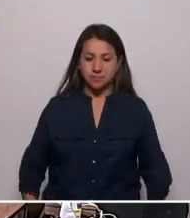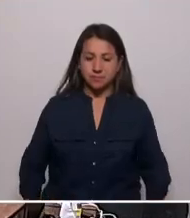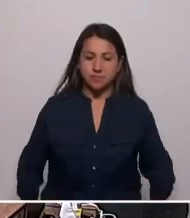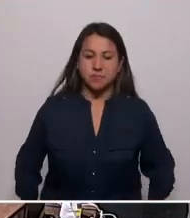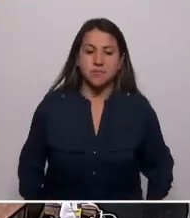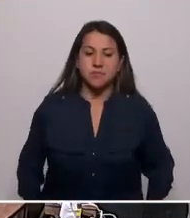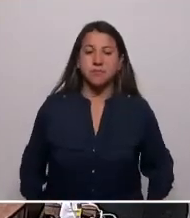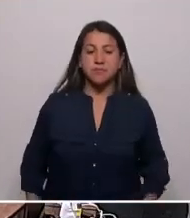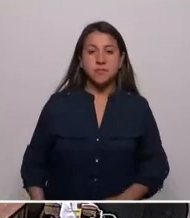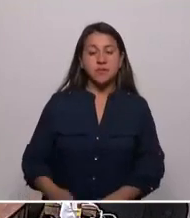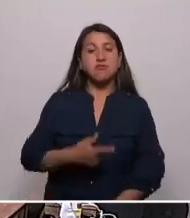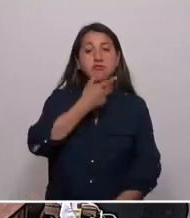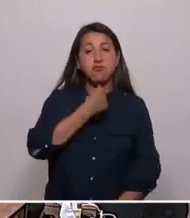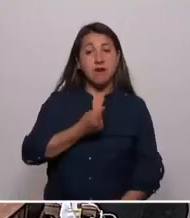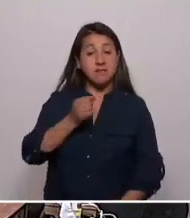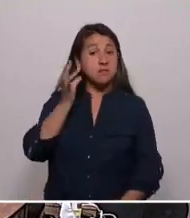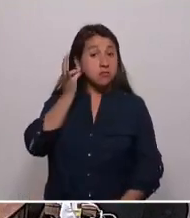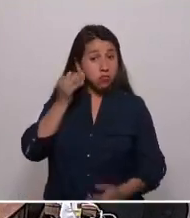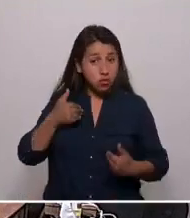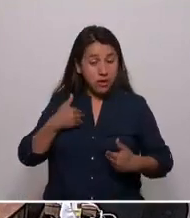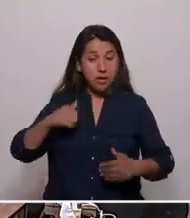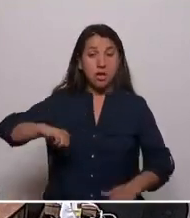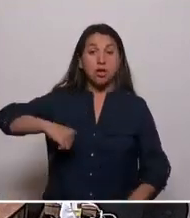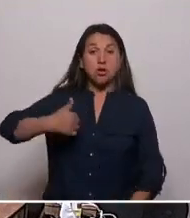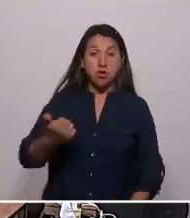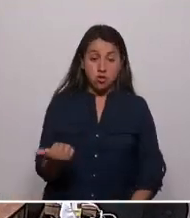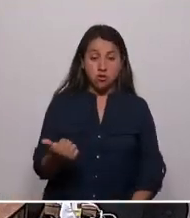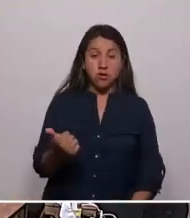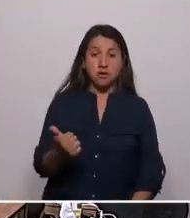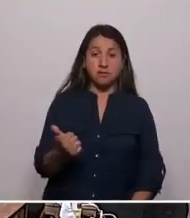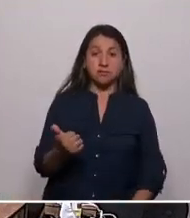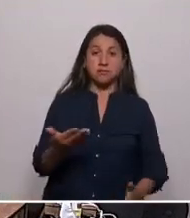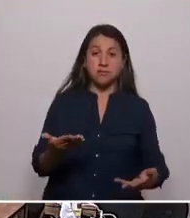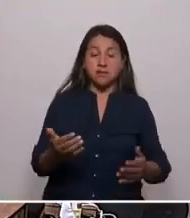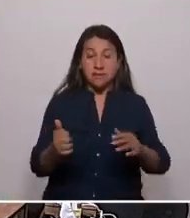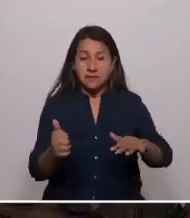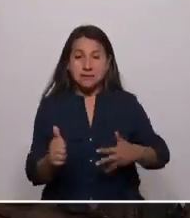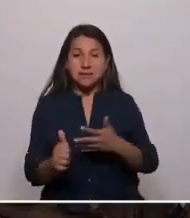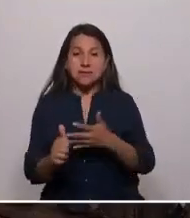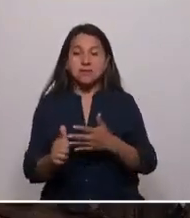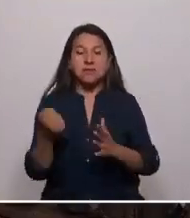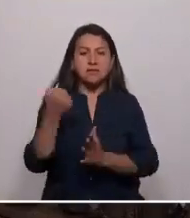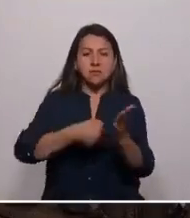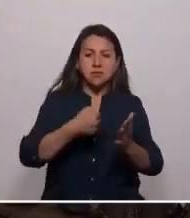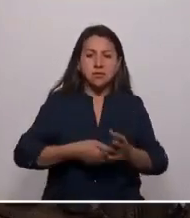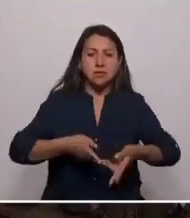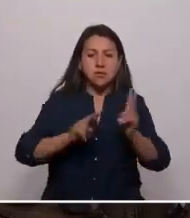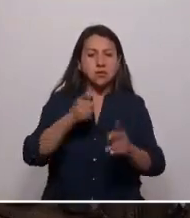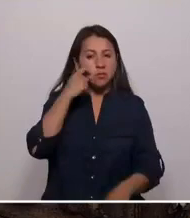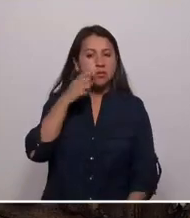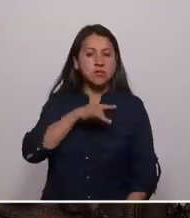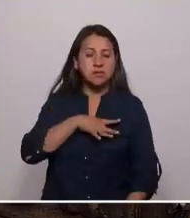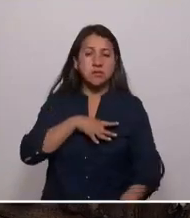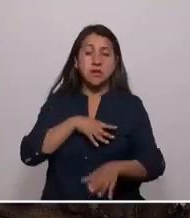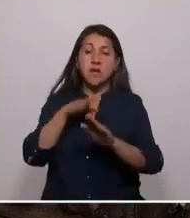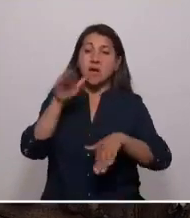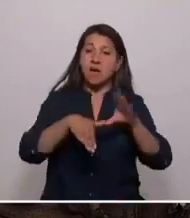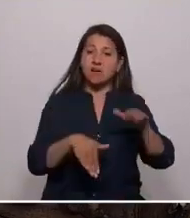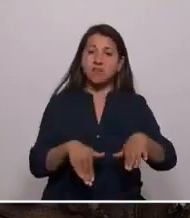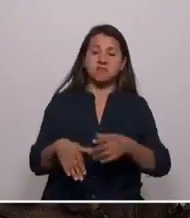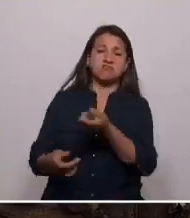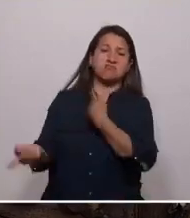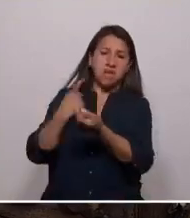No es fácil ser mujer, joven, disidente y activista por los derechos humanos en Chile. Muchas veces te golpean,